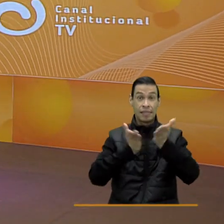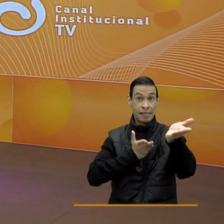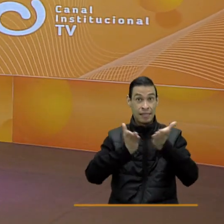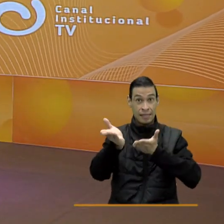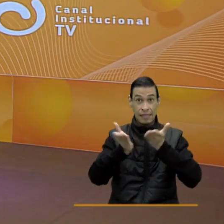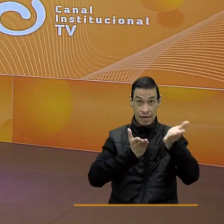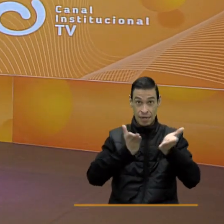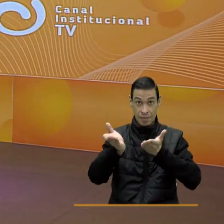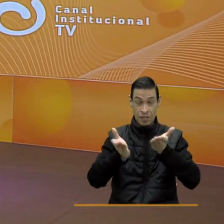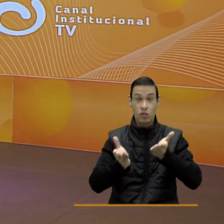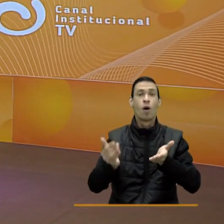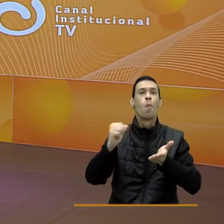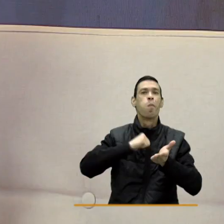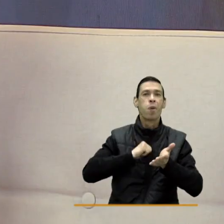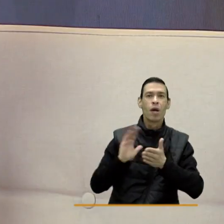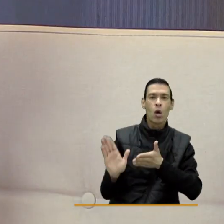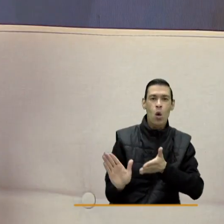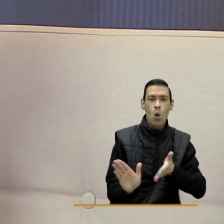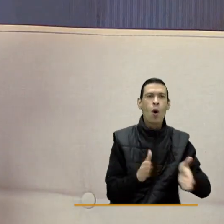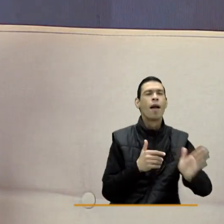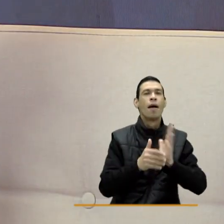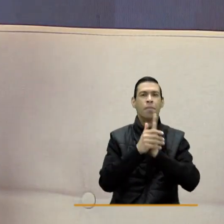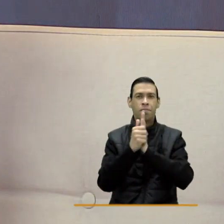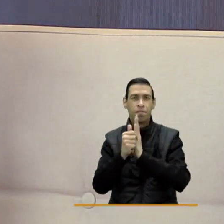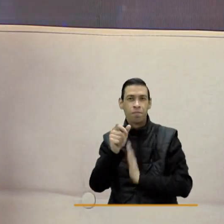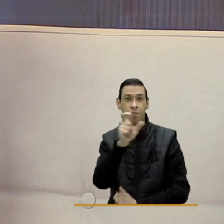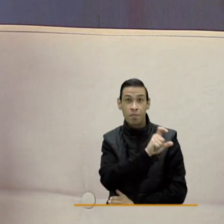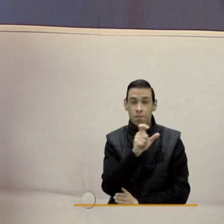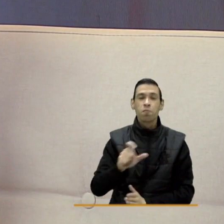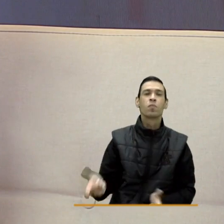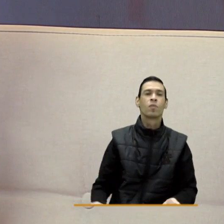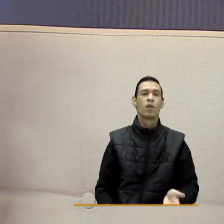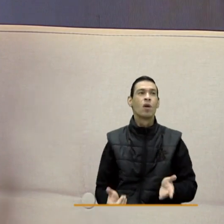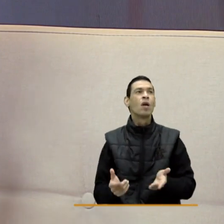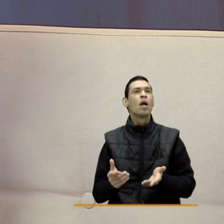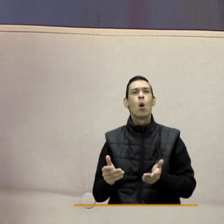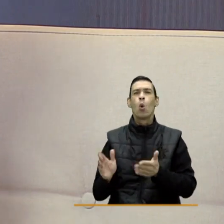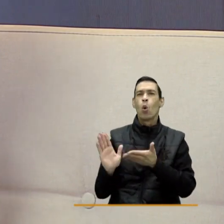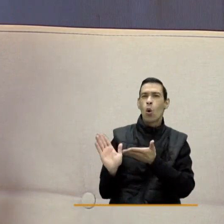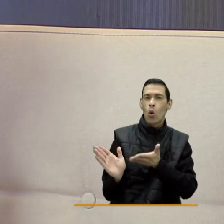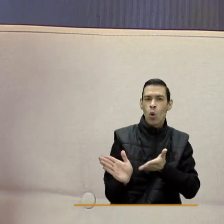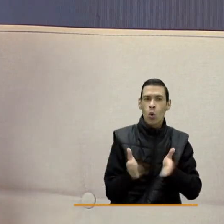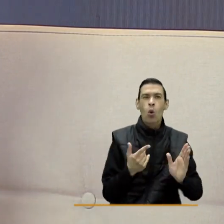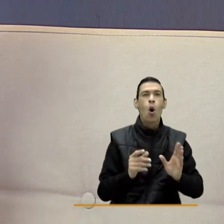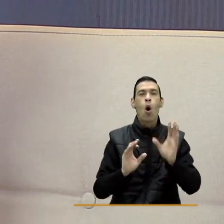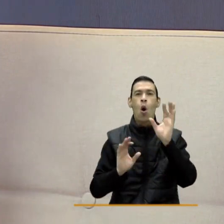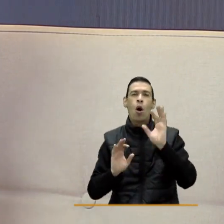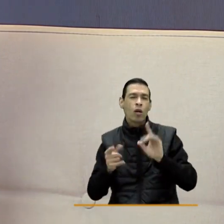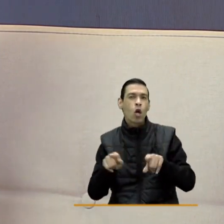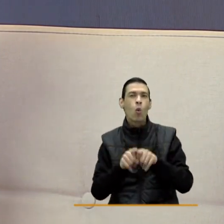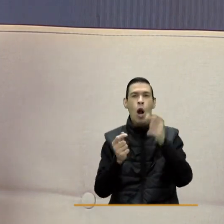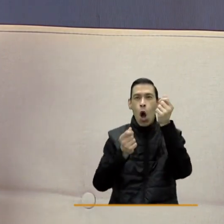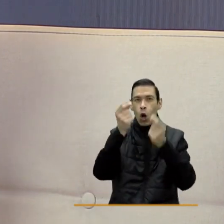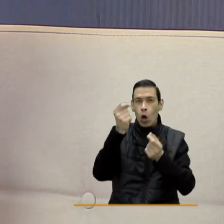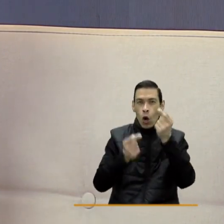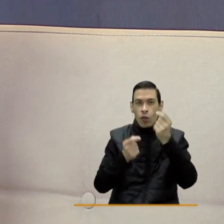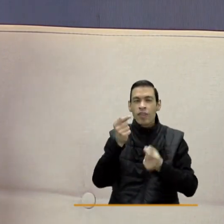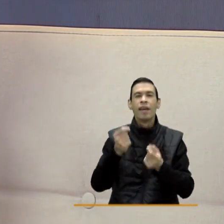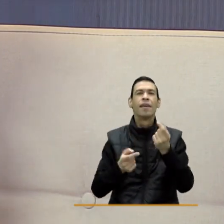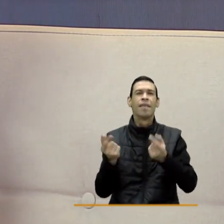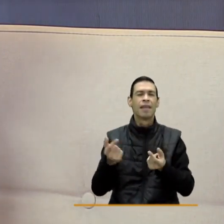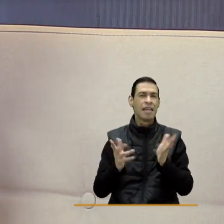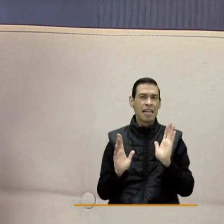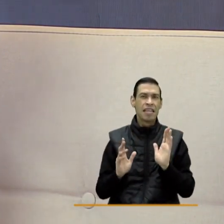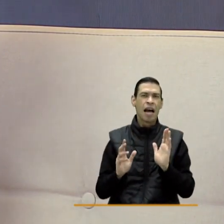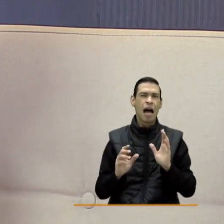Entonces ahí tenemos todos los programas de talento humano, tenemos programas de gestión de contabilidad y financiera,